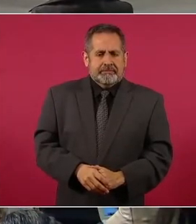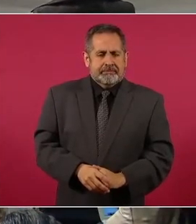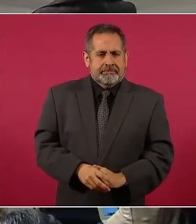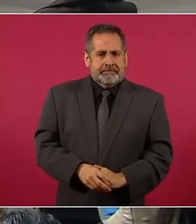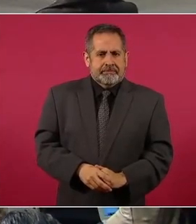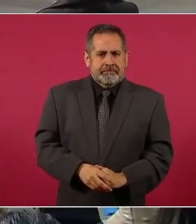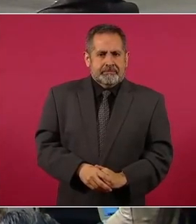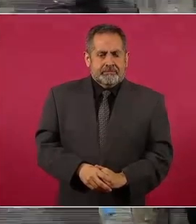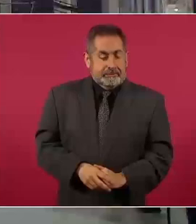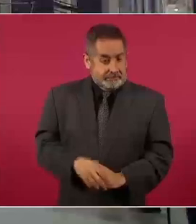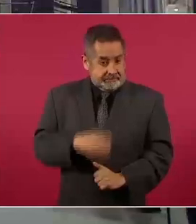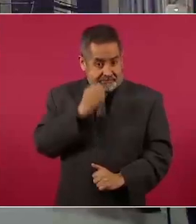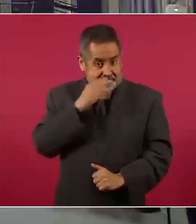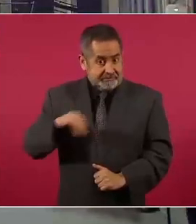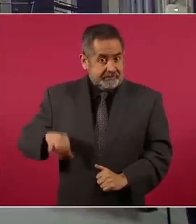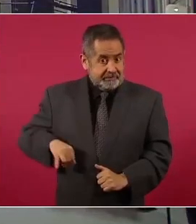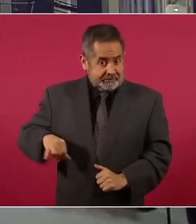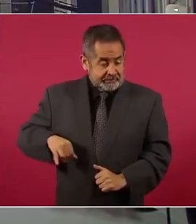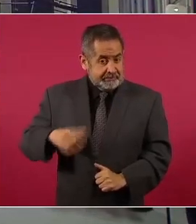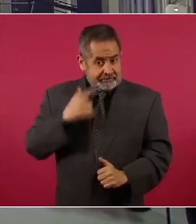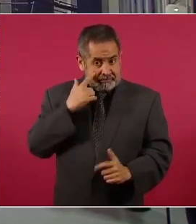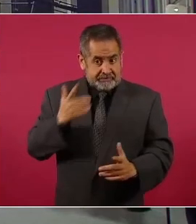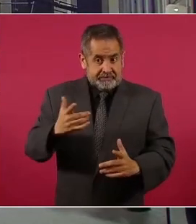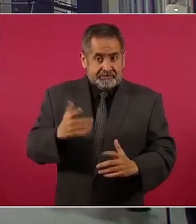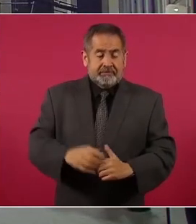Está interesante, ¿no?, el tema.